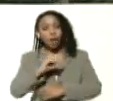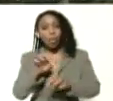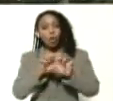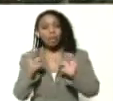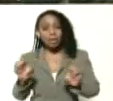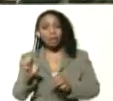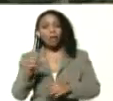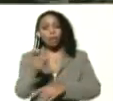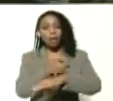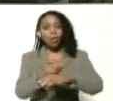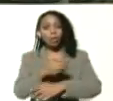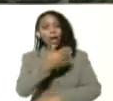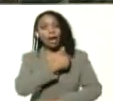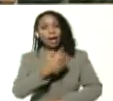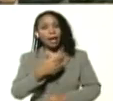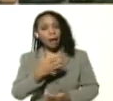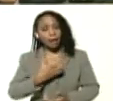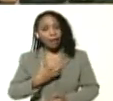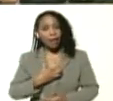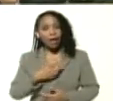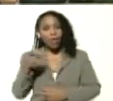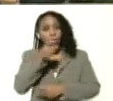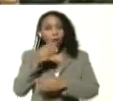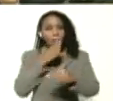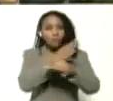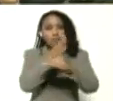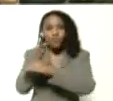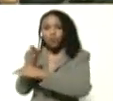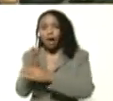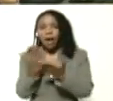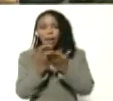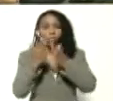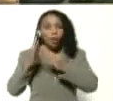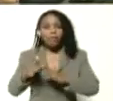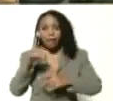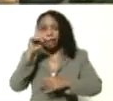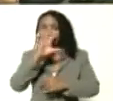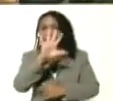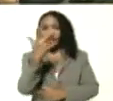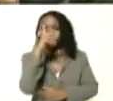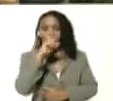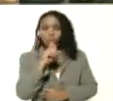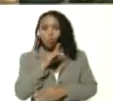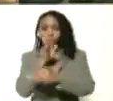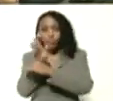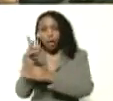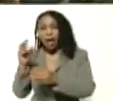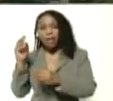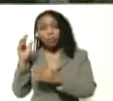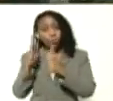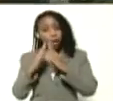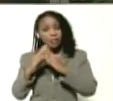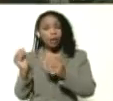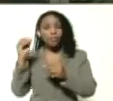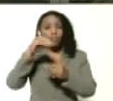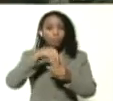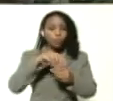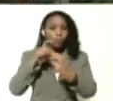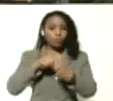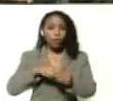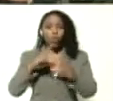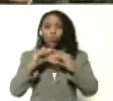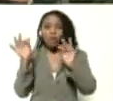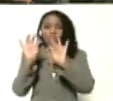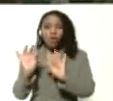repetir la hazaña, a ir a buscar, a cada estudiante, de quinto año, en su casa, incorporarlo, con todas las medidas, de